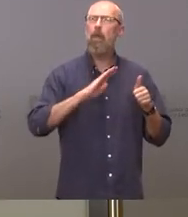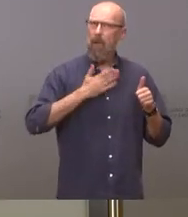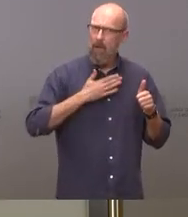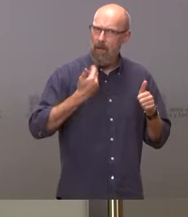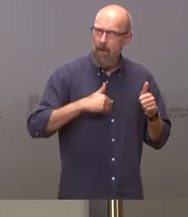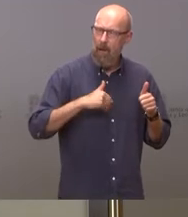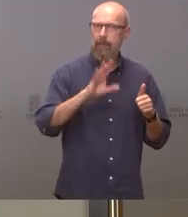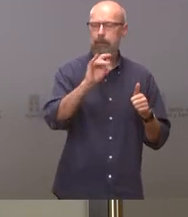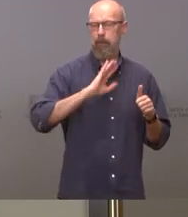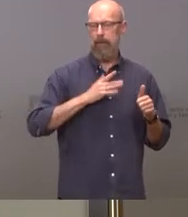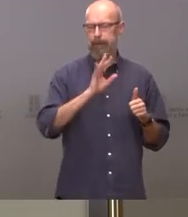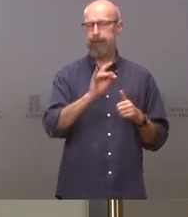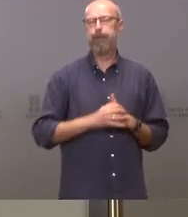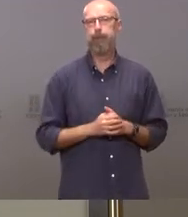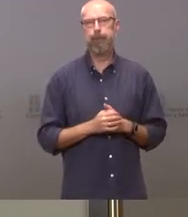Vale.